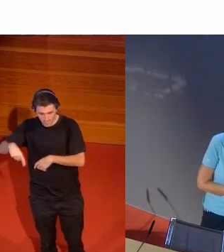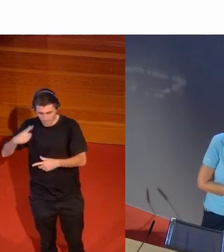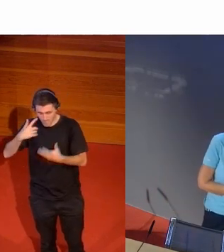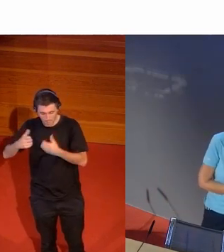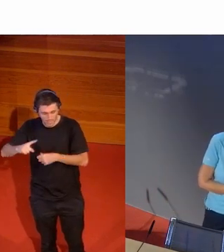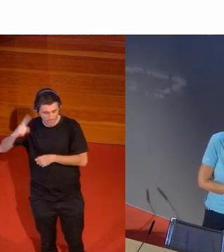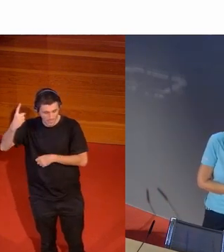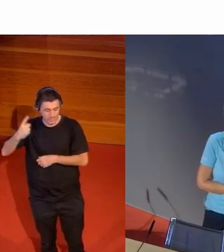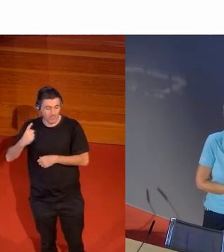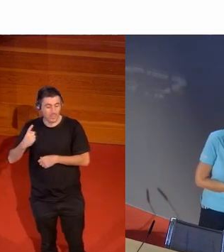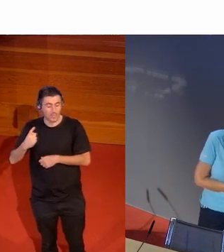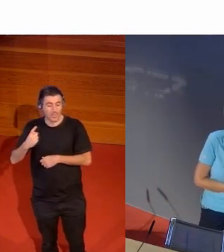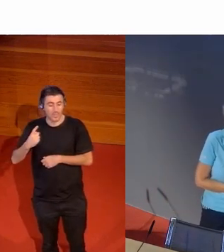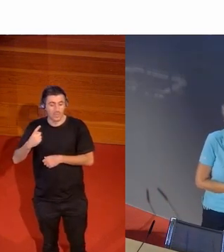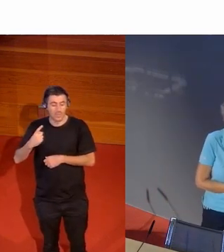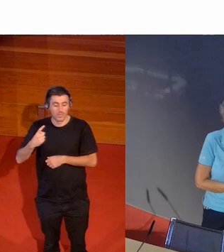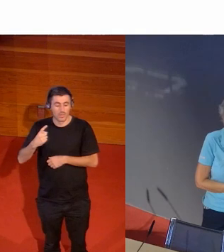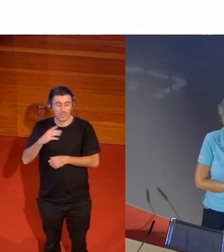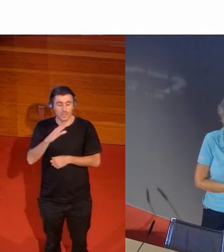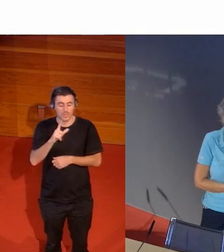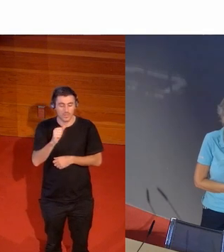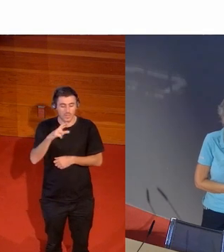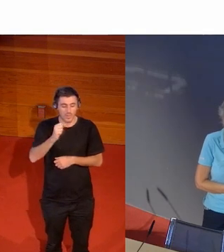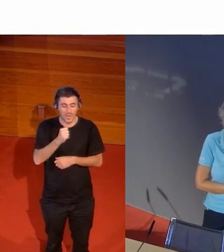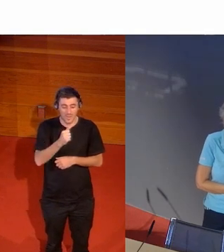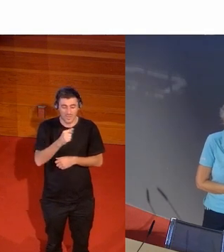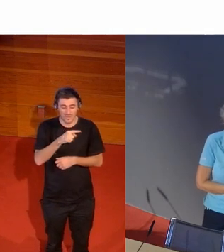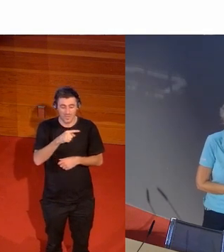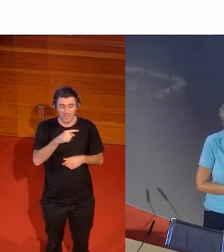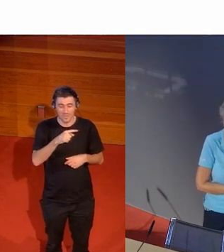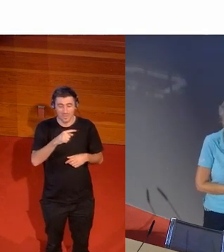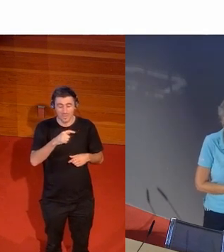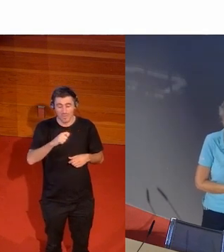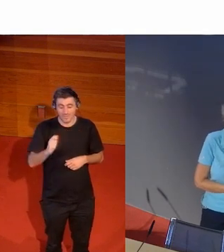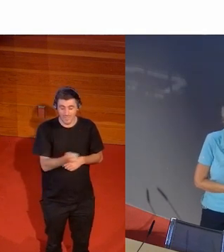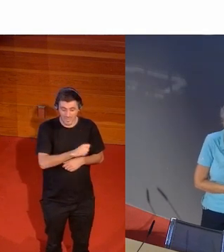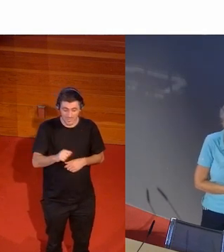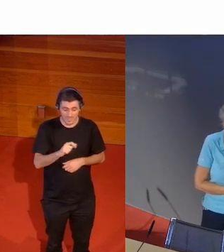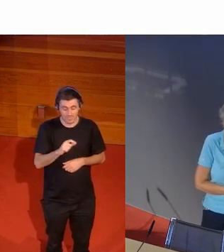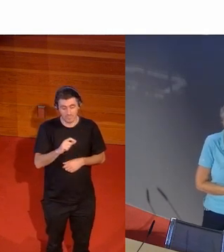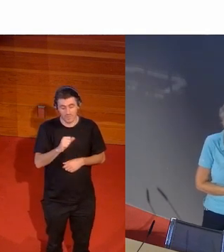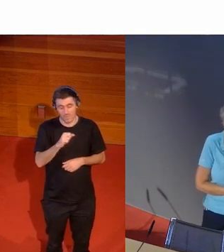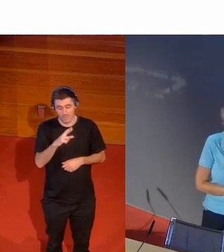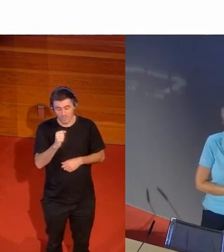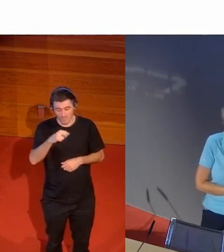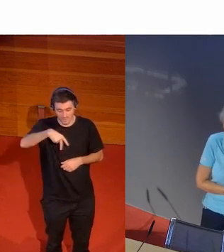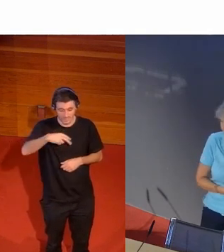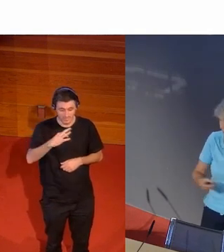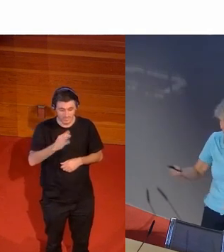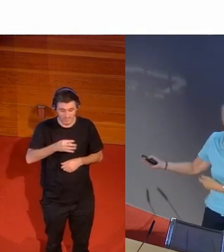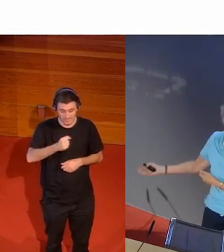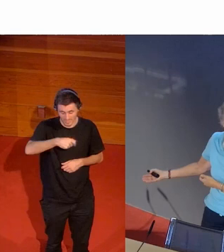Clara el tenis en aquella época estaban teniendo grandes éxitos Arantxa y Conchita y era lo que